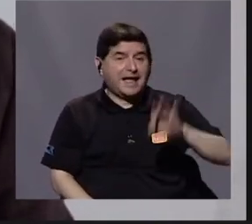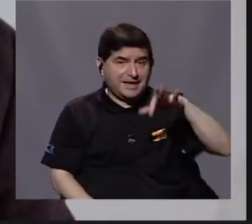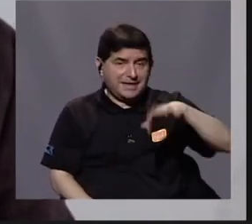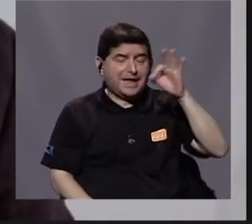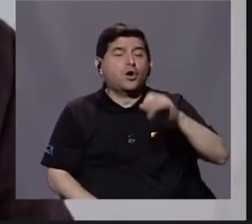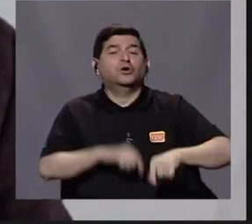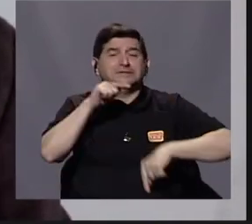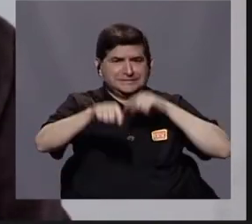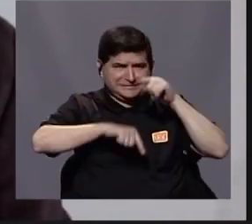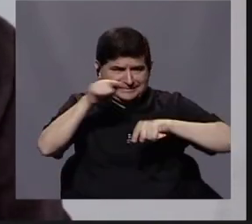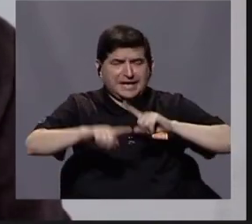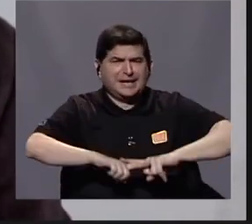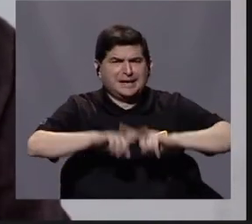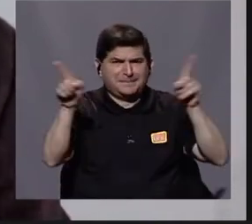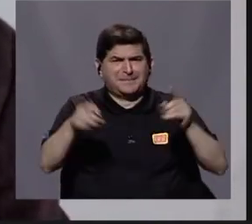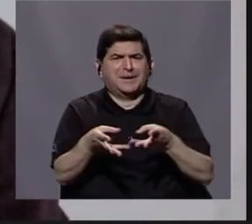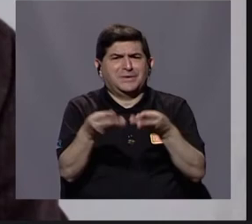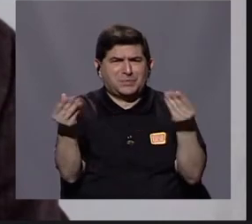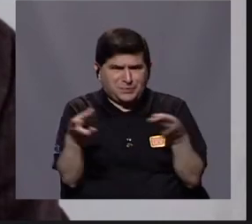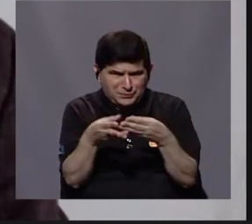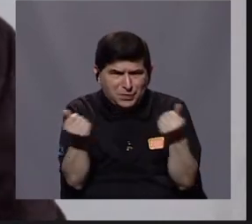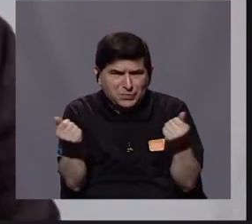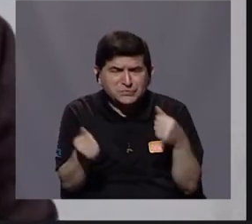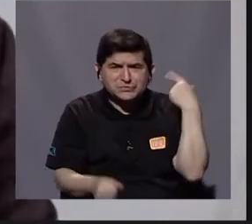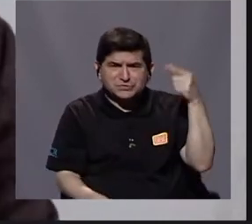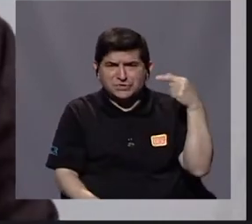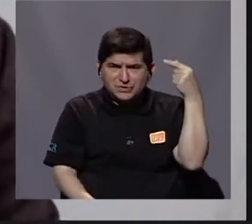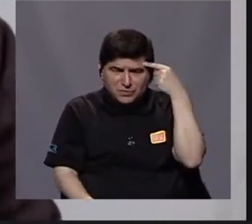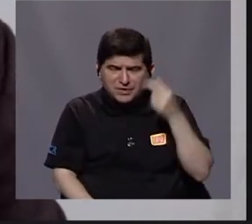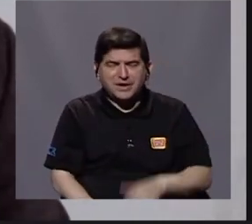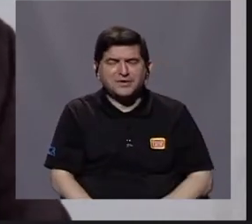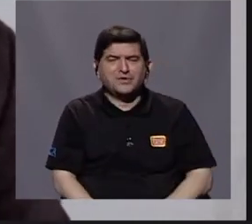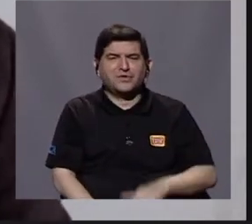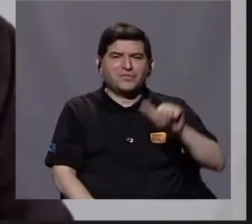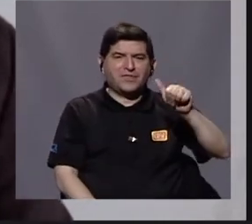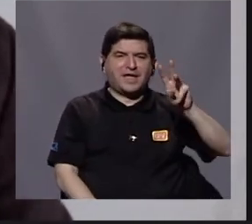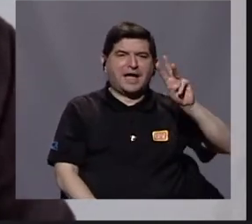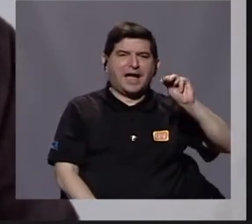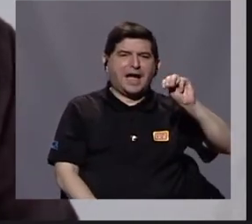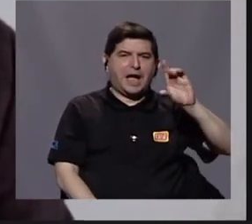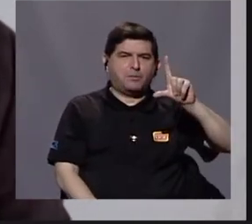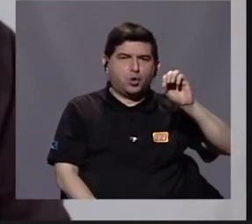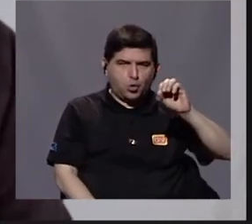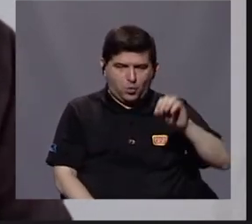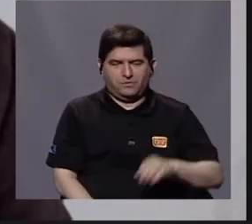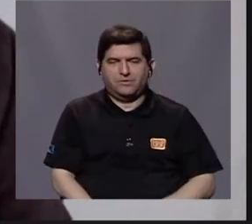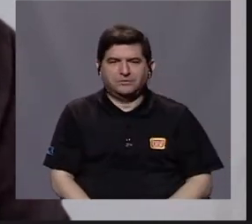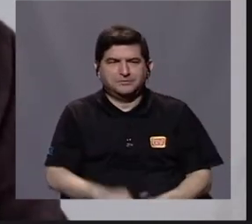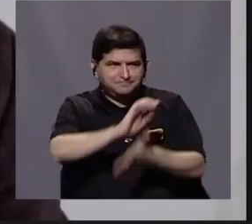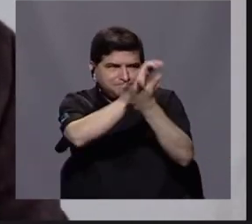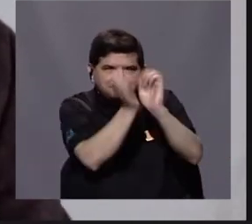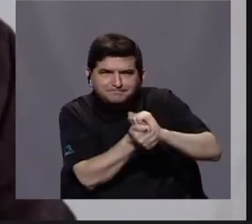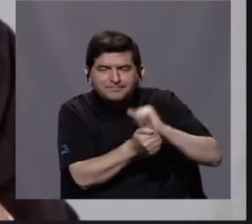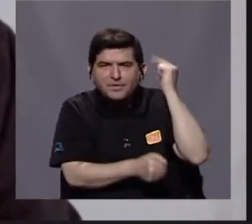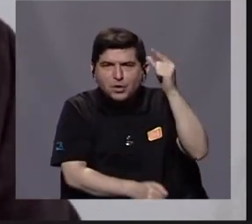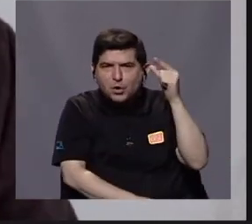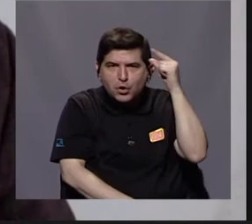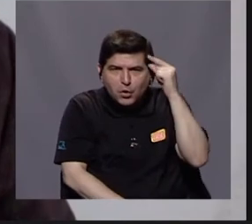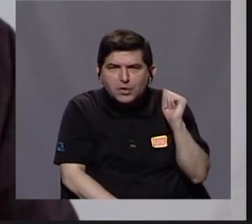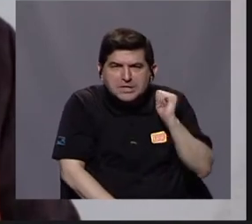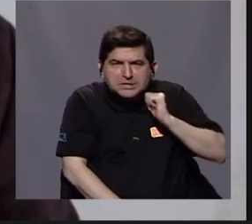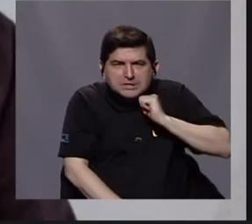muchas críticas, pero lo que ha generado el gobierno de Andrés Manuel López Obrador es transformar la lógica de